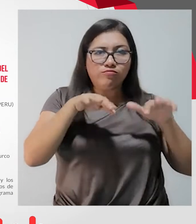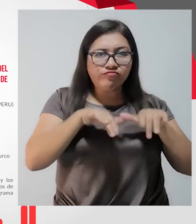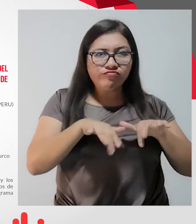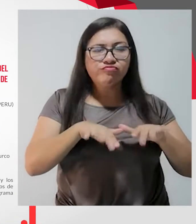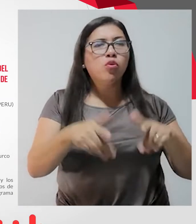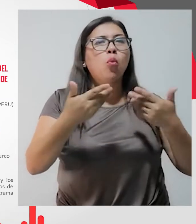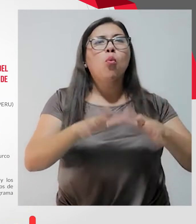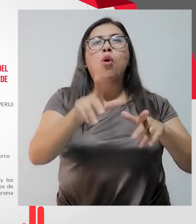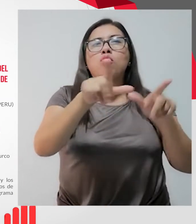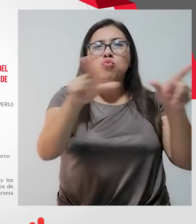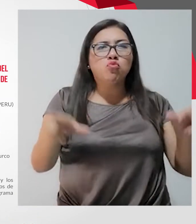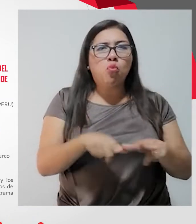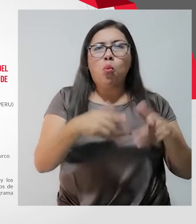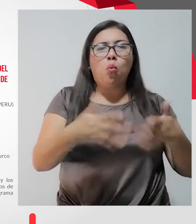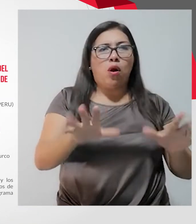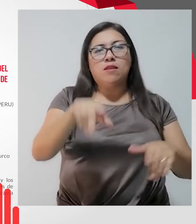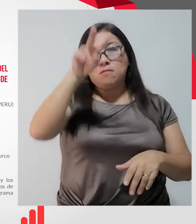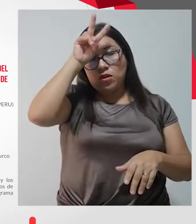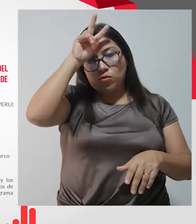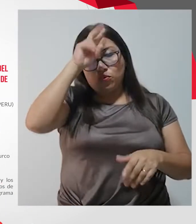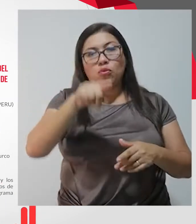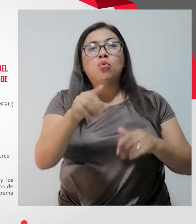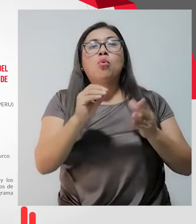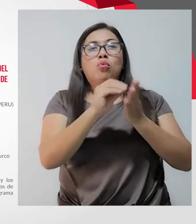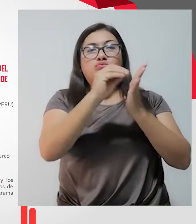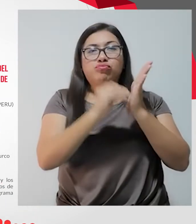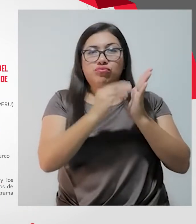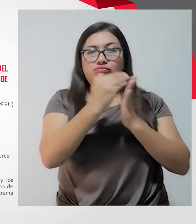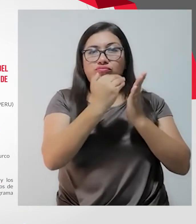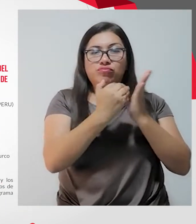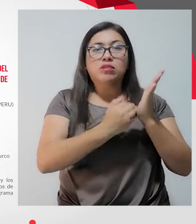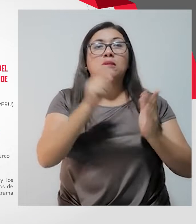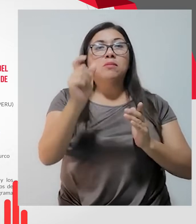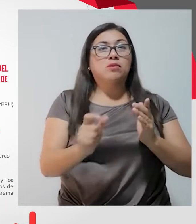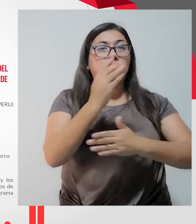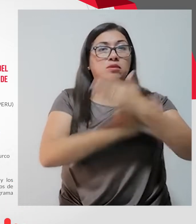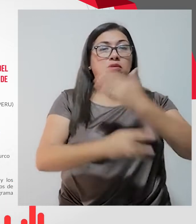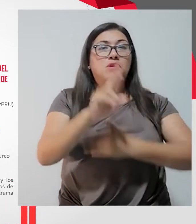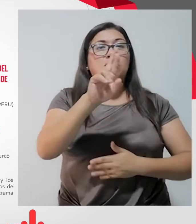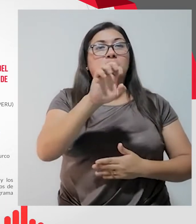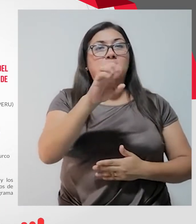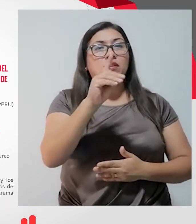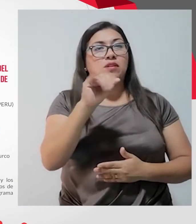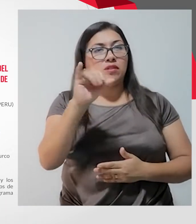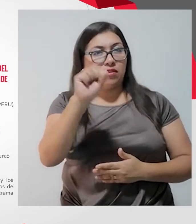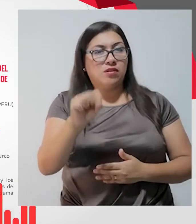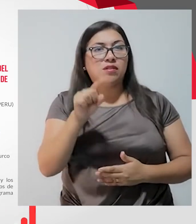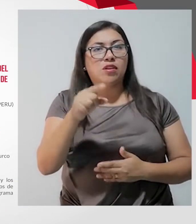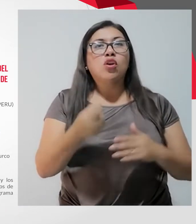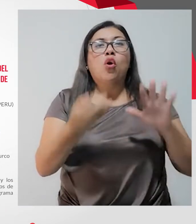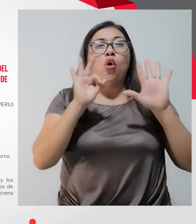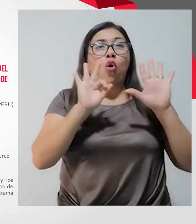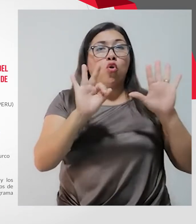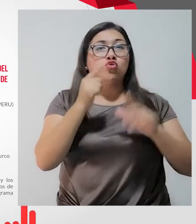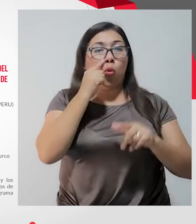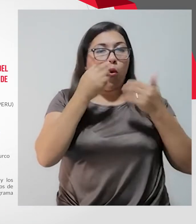desde cualquier punto del país. El registro de personas con discapacidad Redis estará disponible hasta el